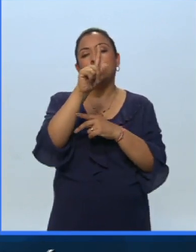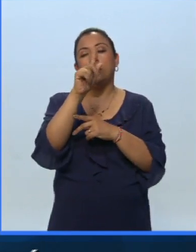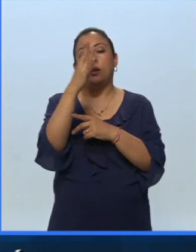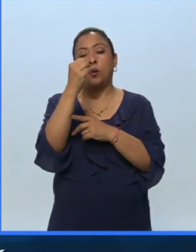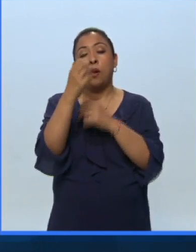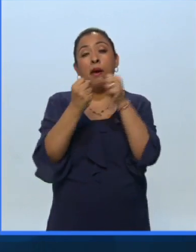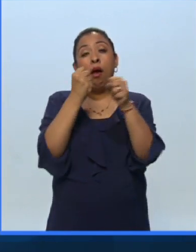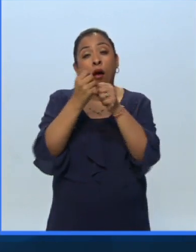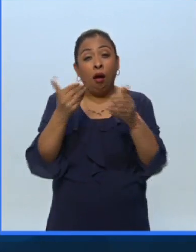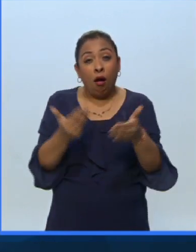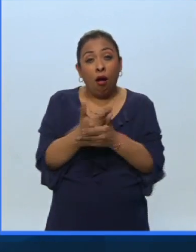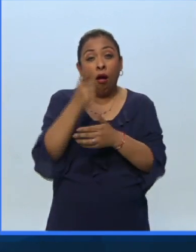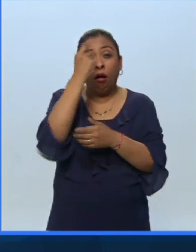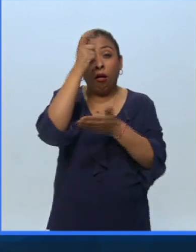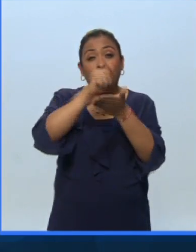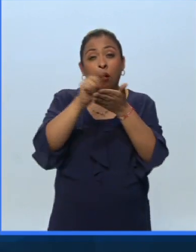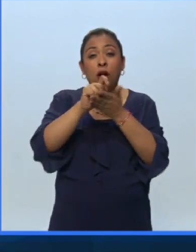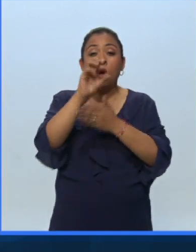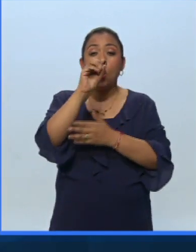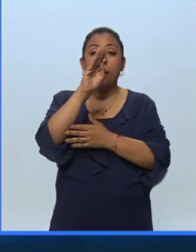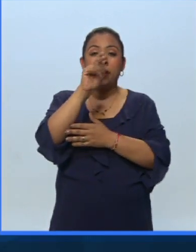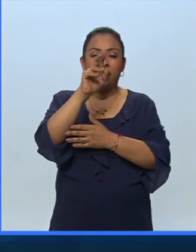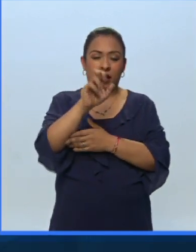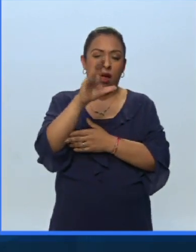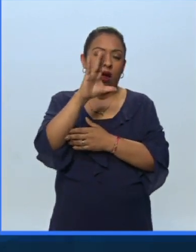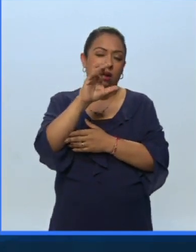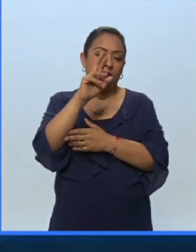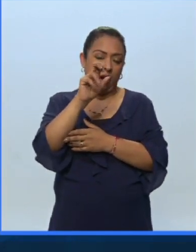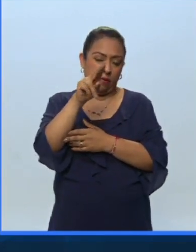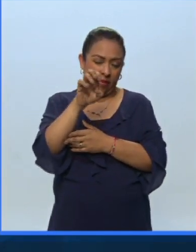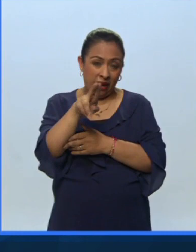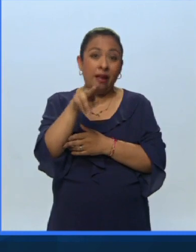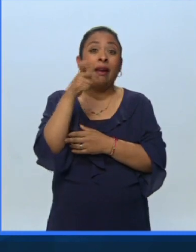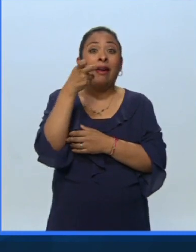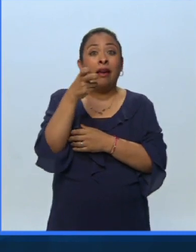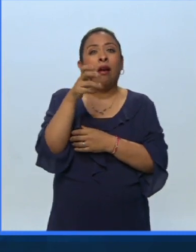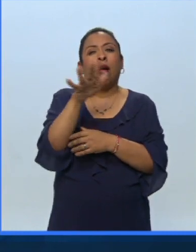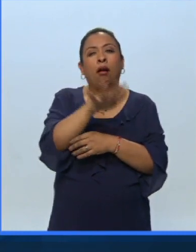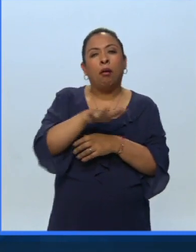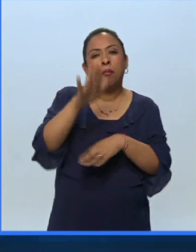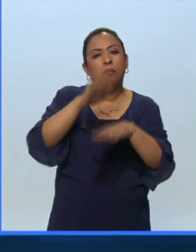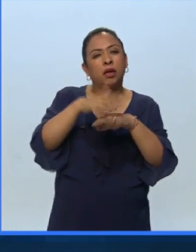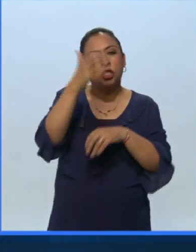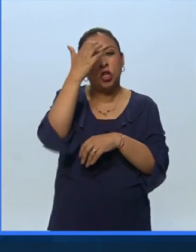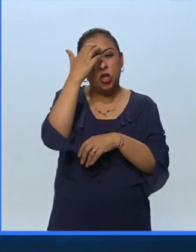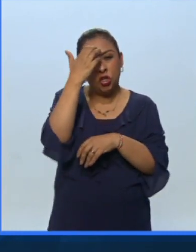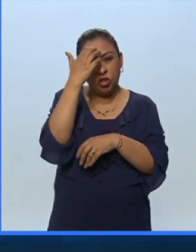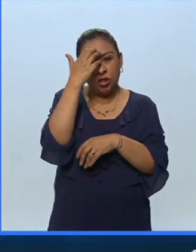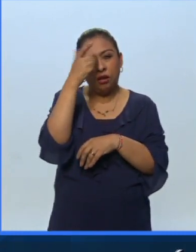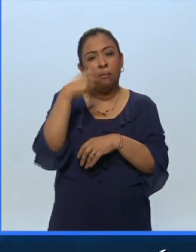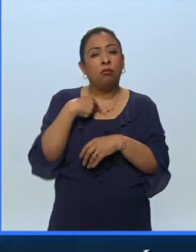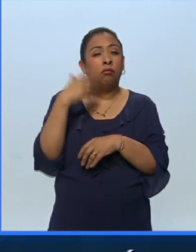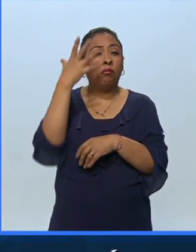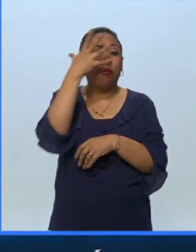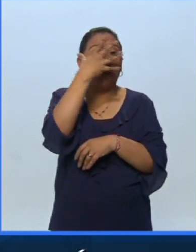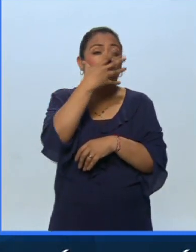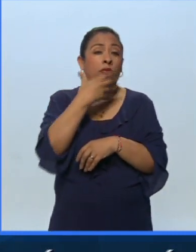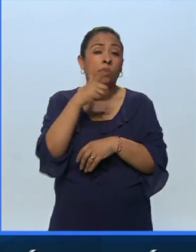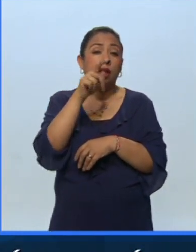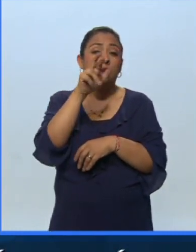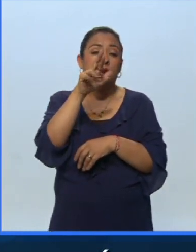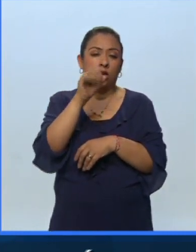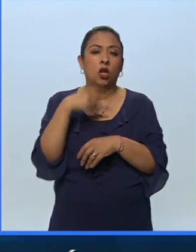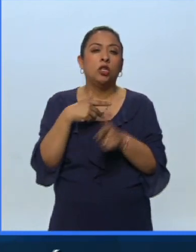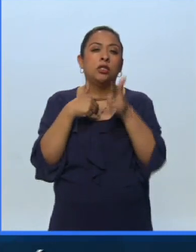el autor de la ópera Carmen y esta es la habanera una de las áreas más conocidas de esta bellísima pieza del género lírico